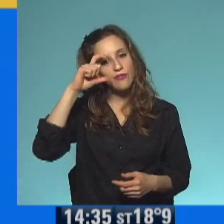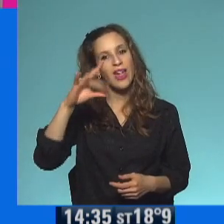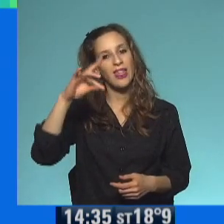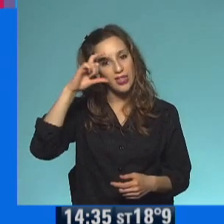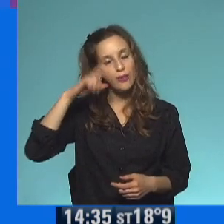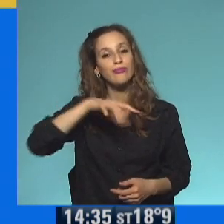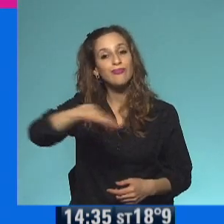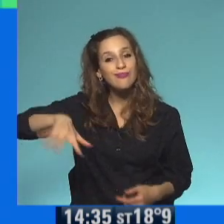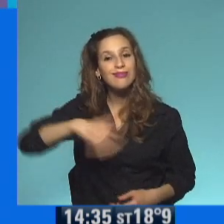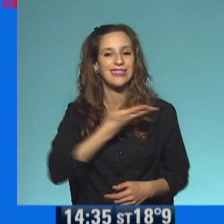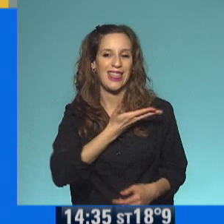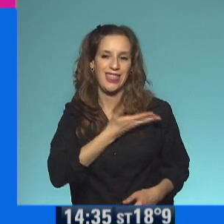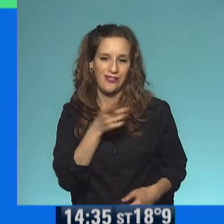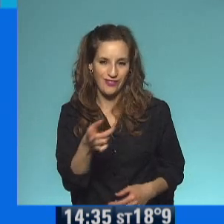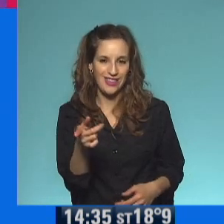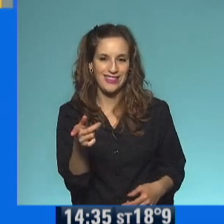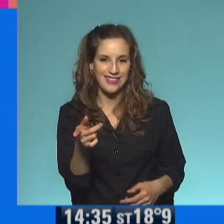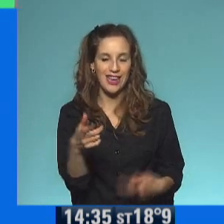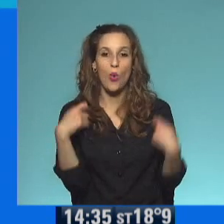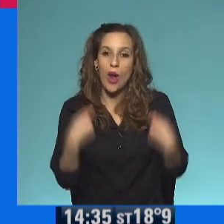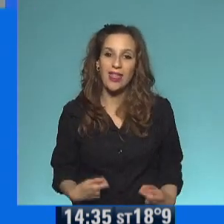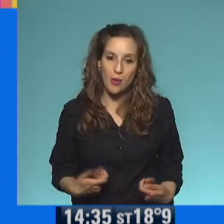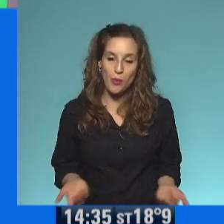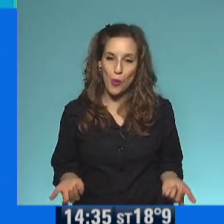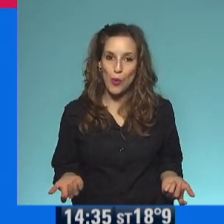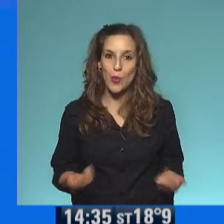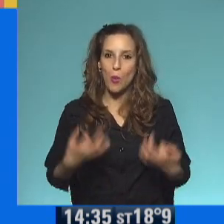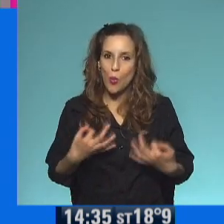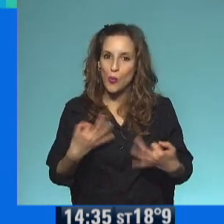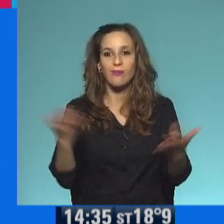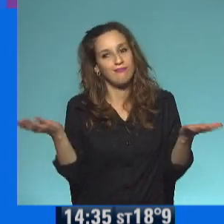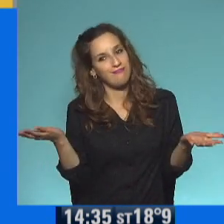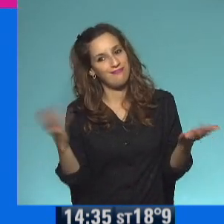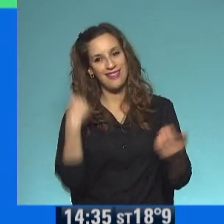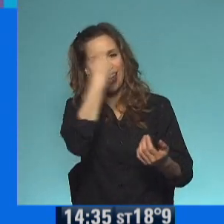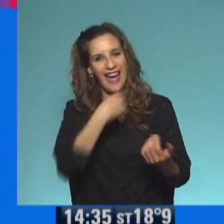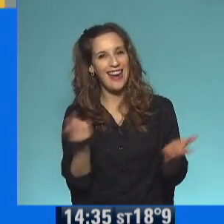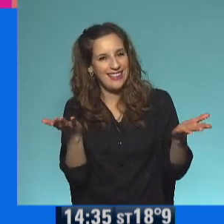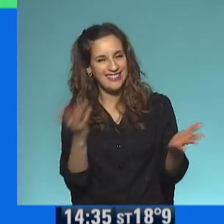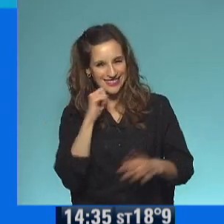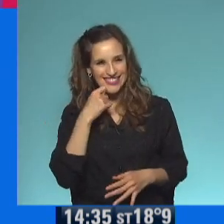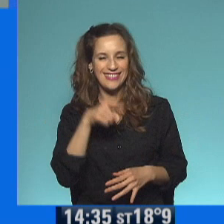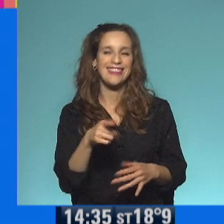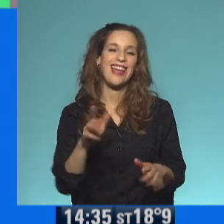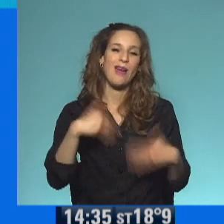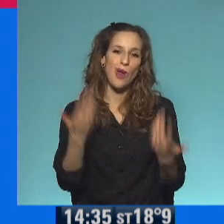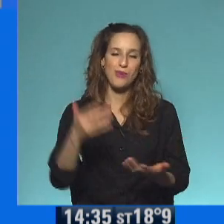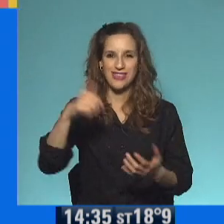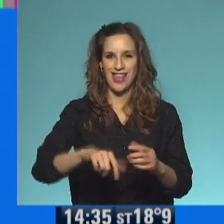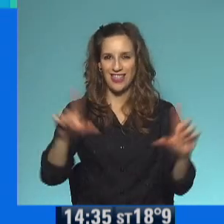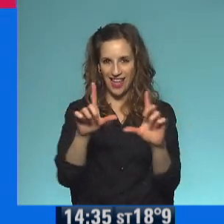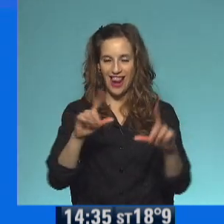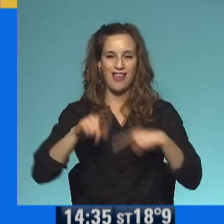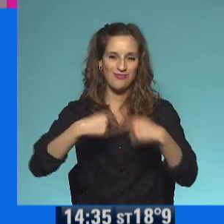Santa Fe, con su guardapolvo que tan poquito usó. Pero mirá qué bueno, Fede, que lo podés usar ahora, todas las tardes, de lunes a viernes, en Seguimos